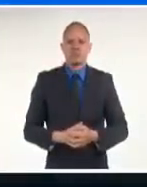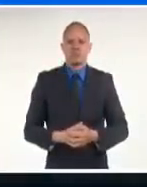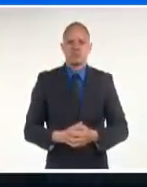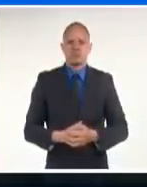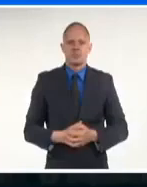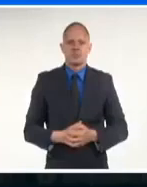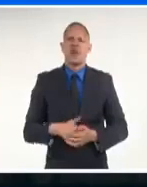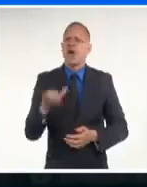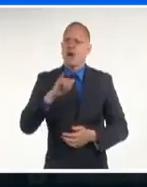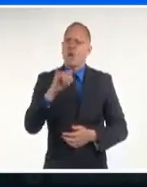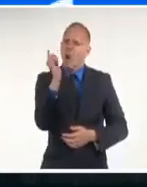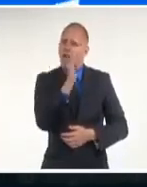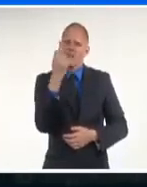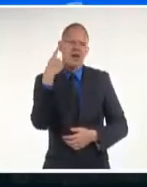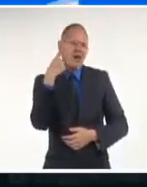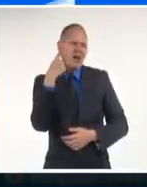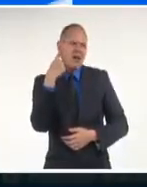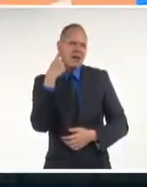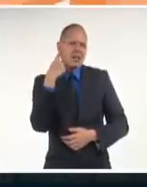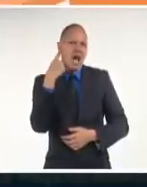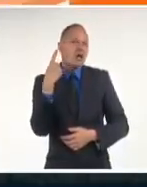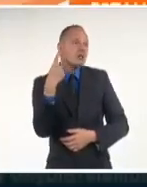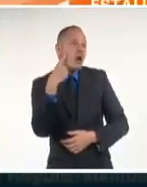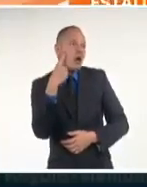Son los gritos de una mujer desesperada.